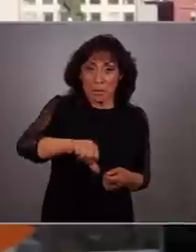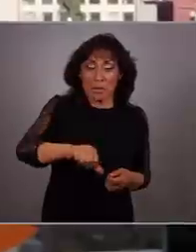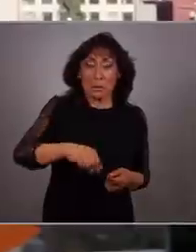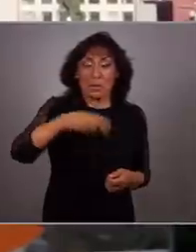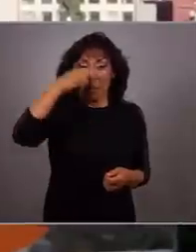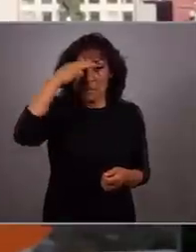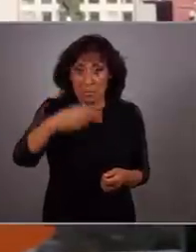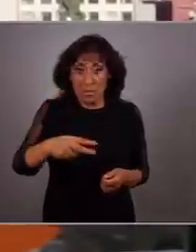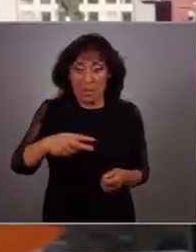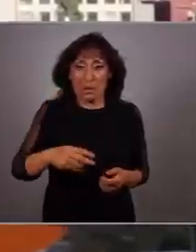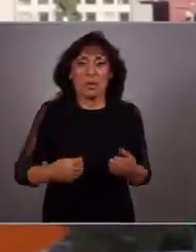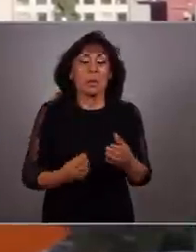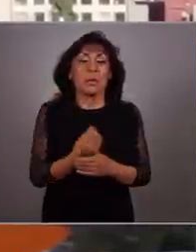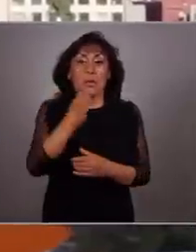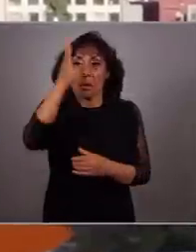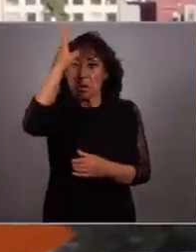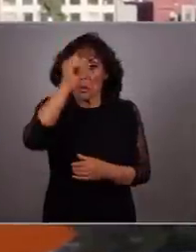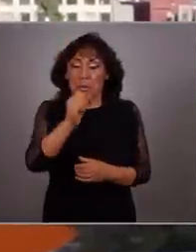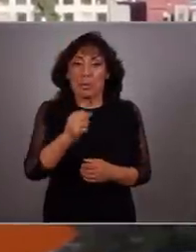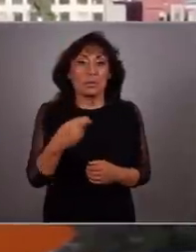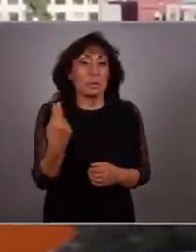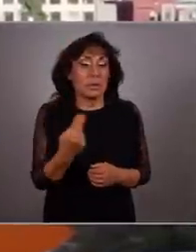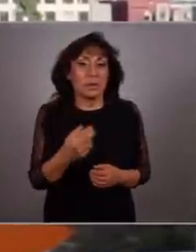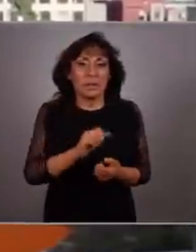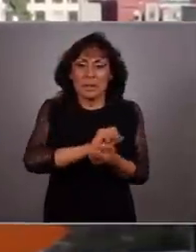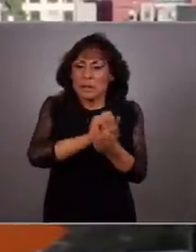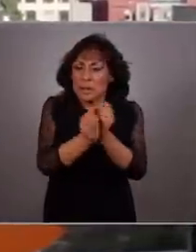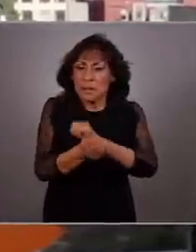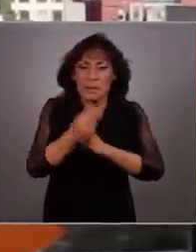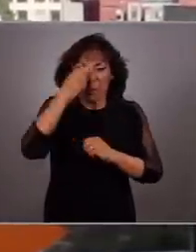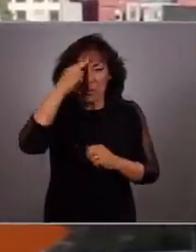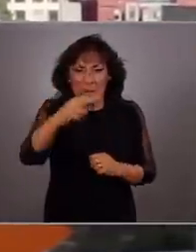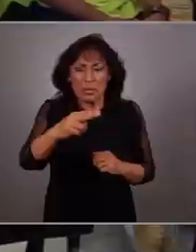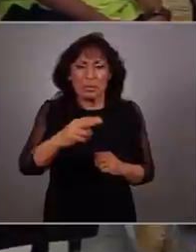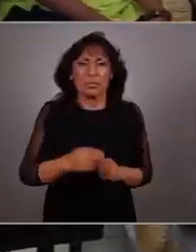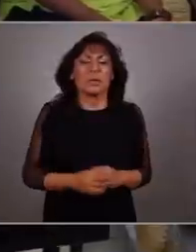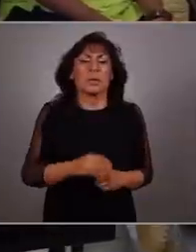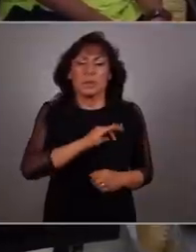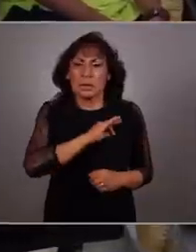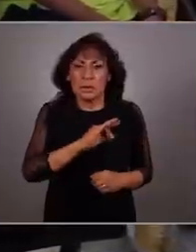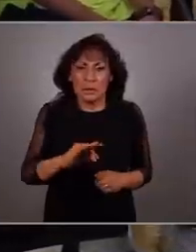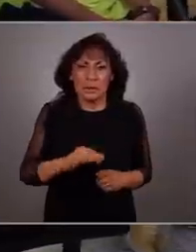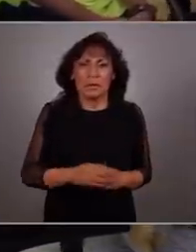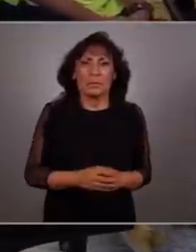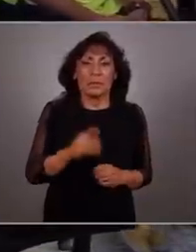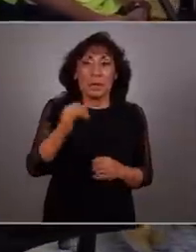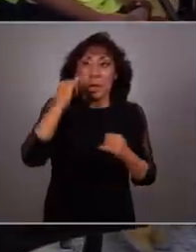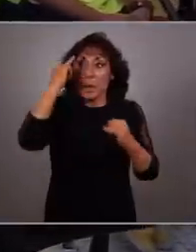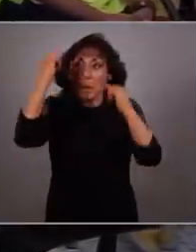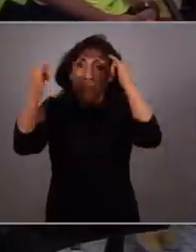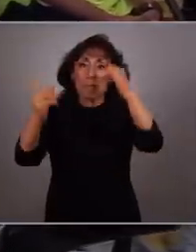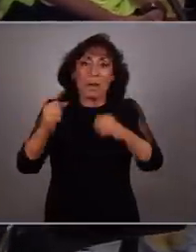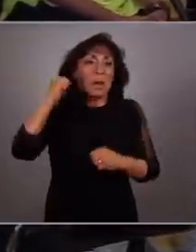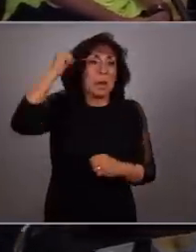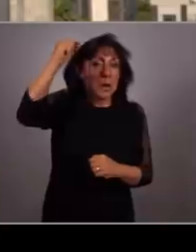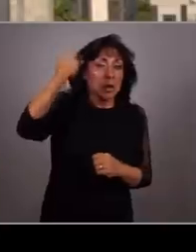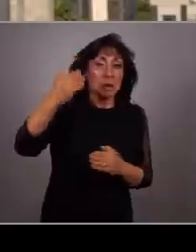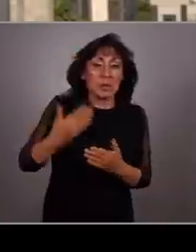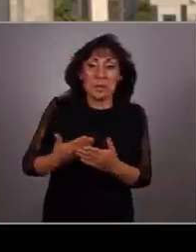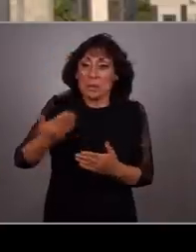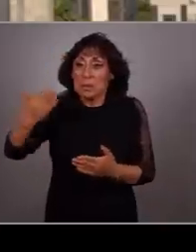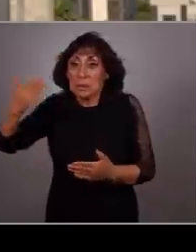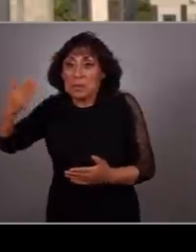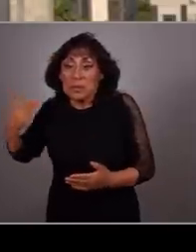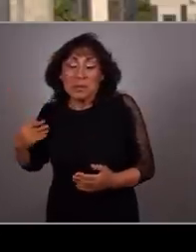Hoy, hoy México necesita un nuevo trato para hacer posible la evolución mexicana. Una evolución inspirada en las luchas que le dieron